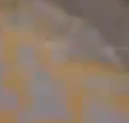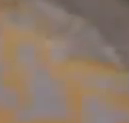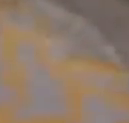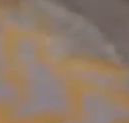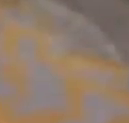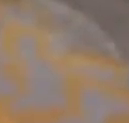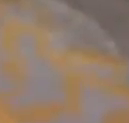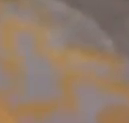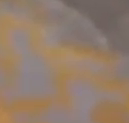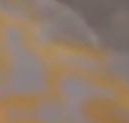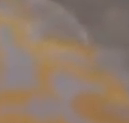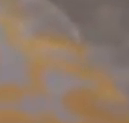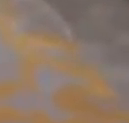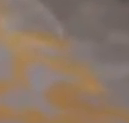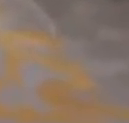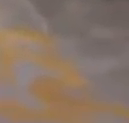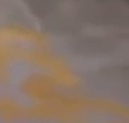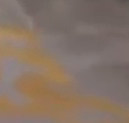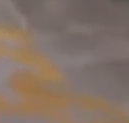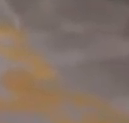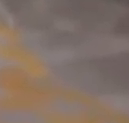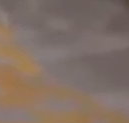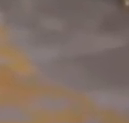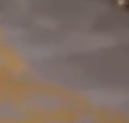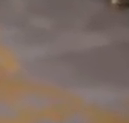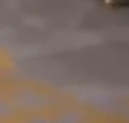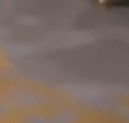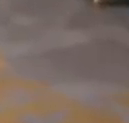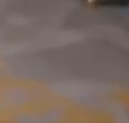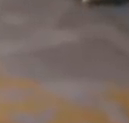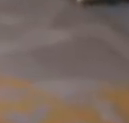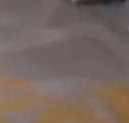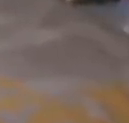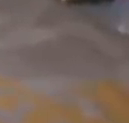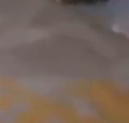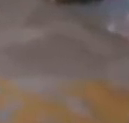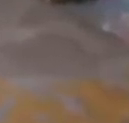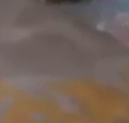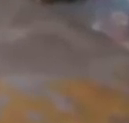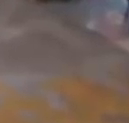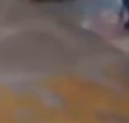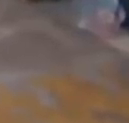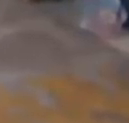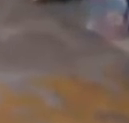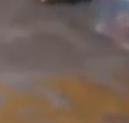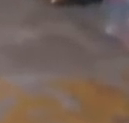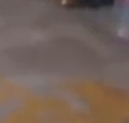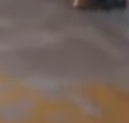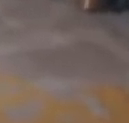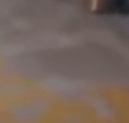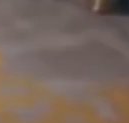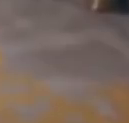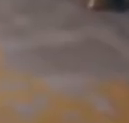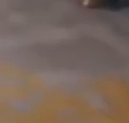de campaña. Aristóbulo Istúrez, aquí lo tengo. Completo. Todo el equipo.